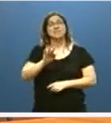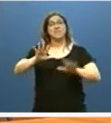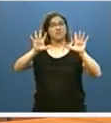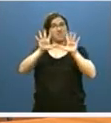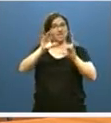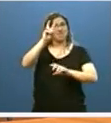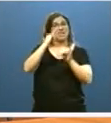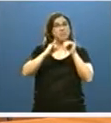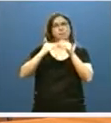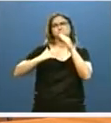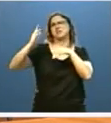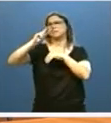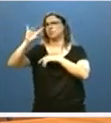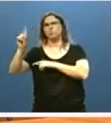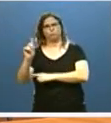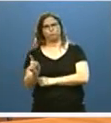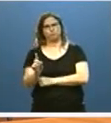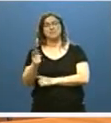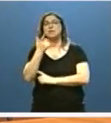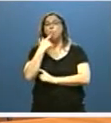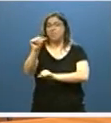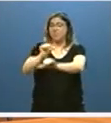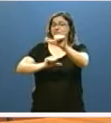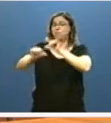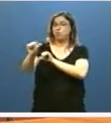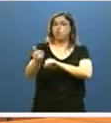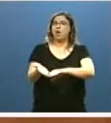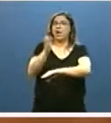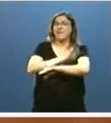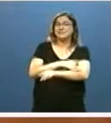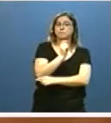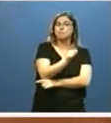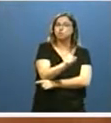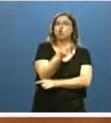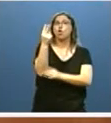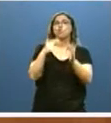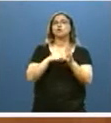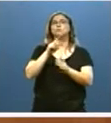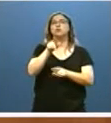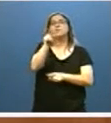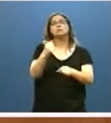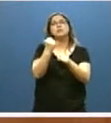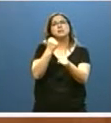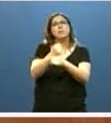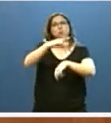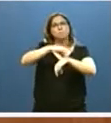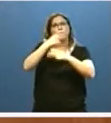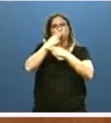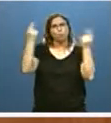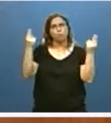% del IVA en los productos sanitarios o a la devolución de la paga extra no abonada en el año 2012 a los empleados públicos.